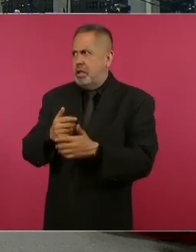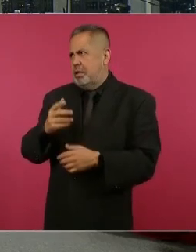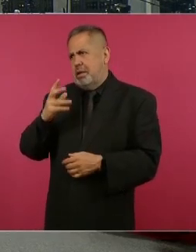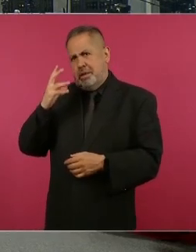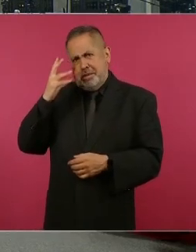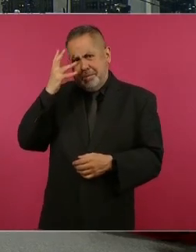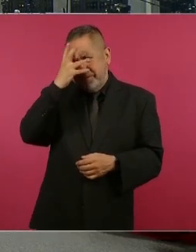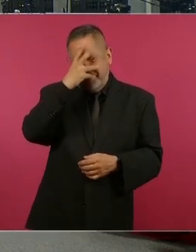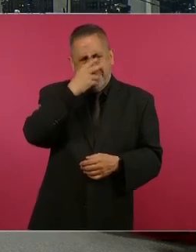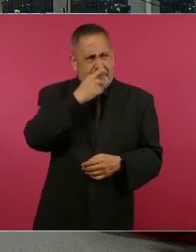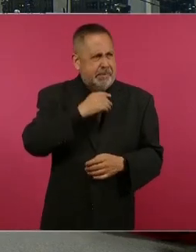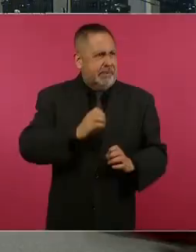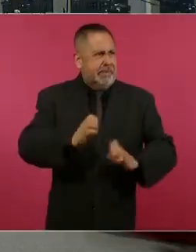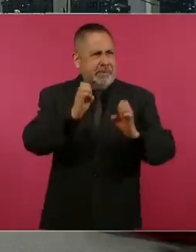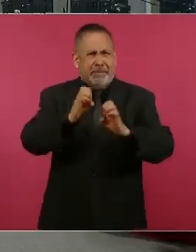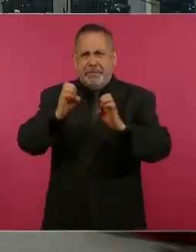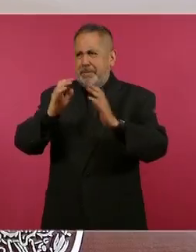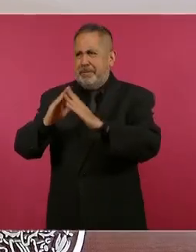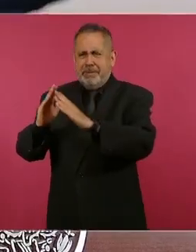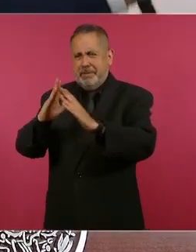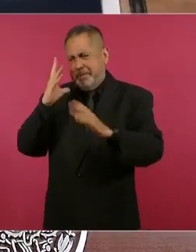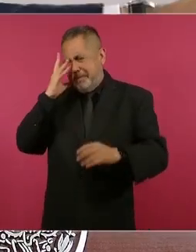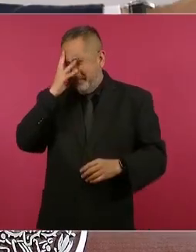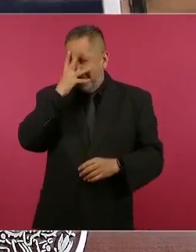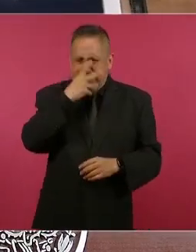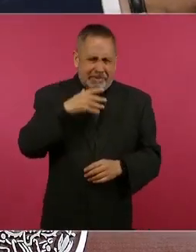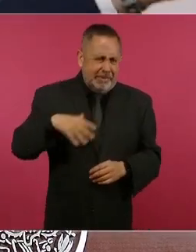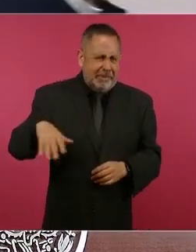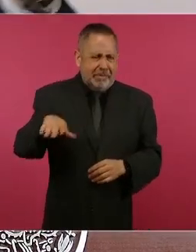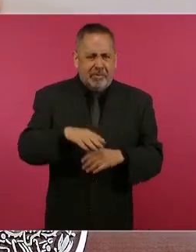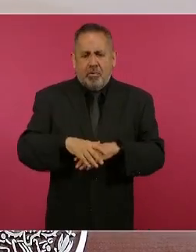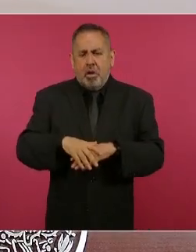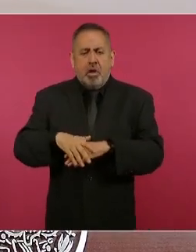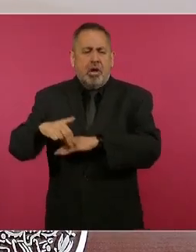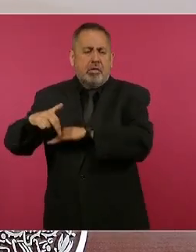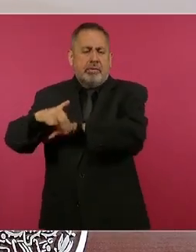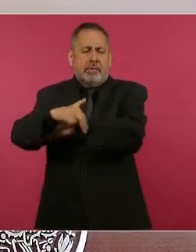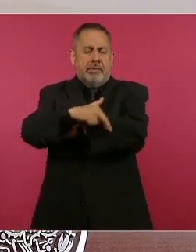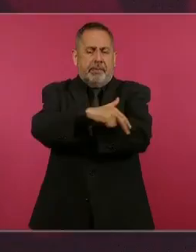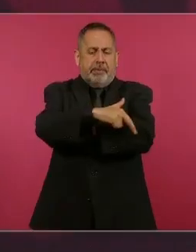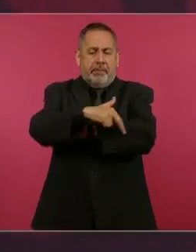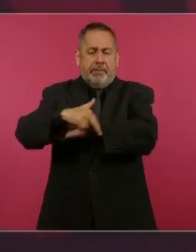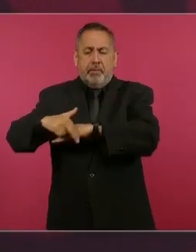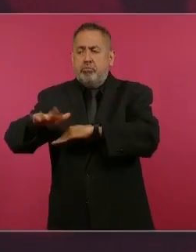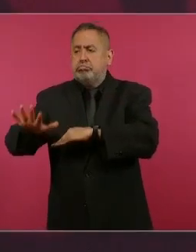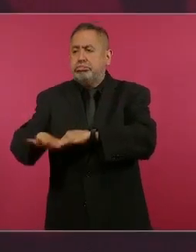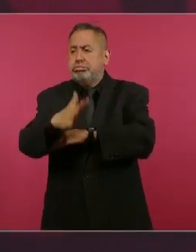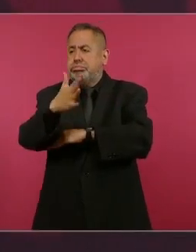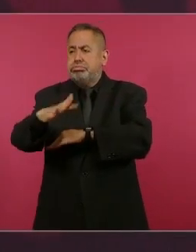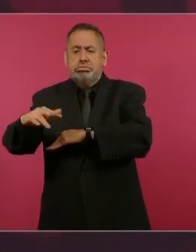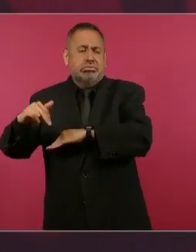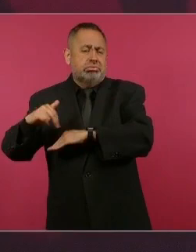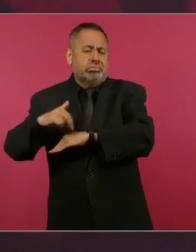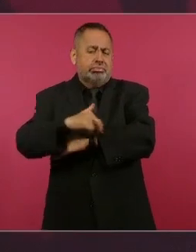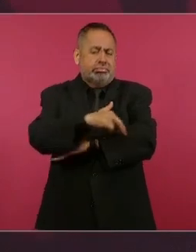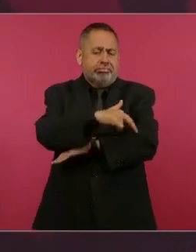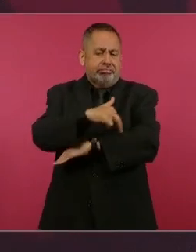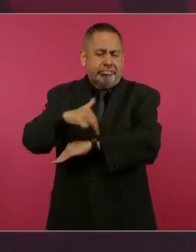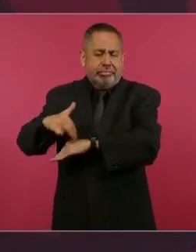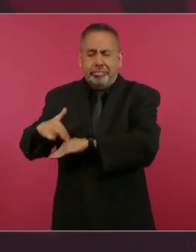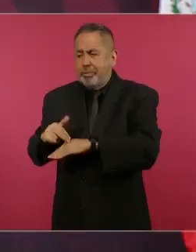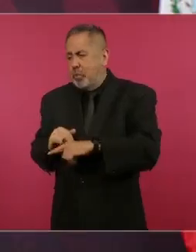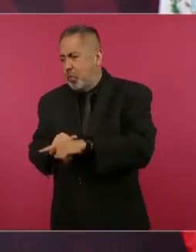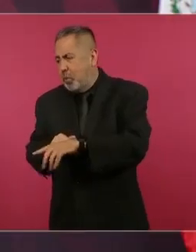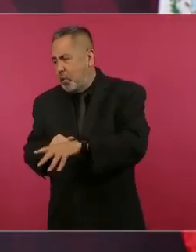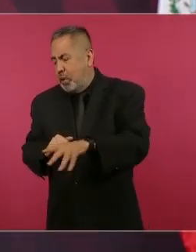con su malecón. Y de ahí, pues